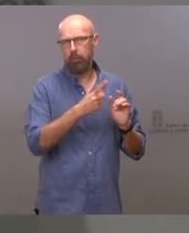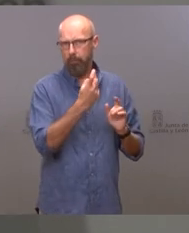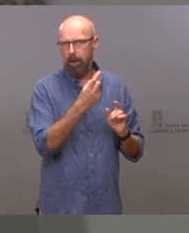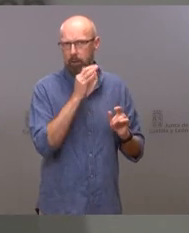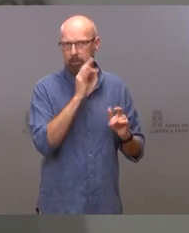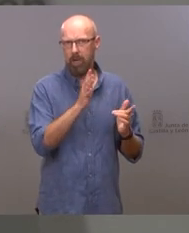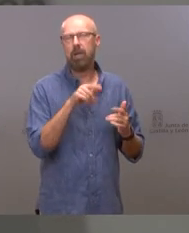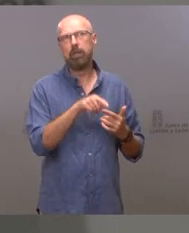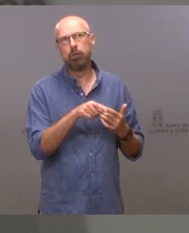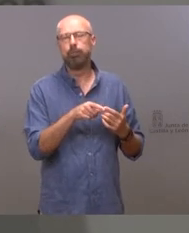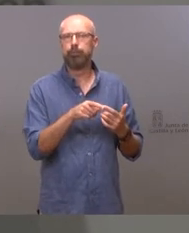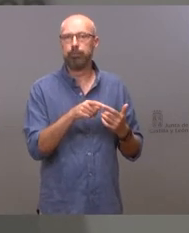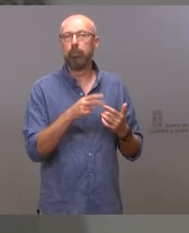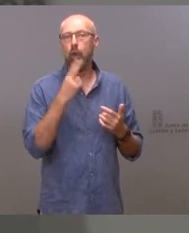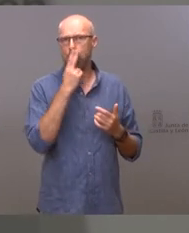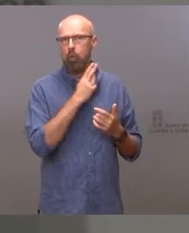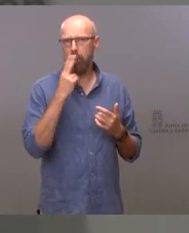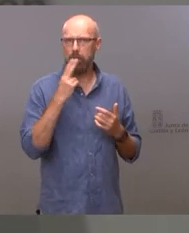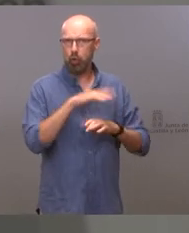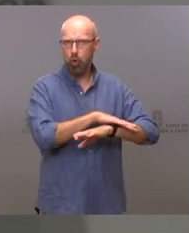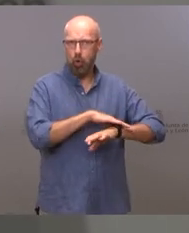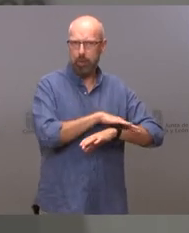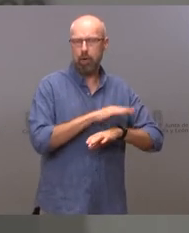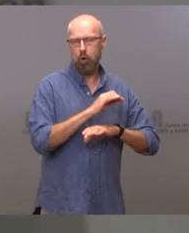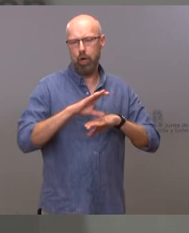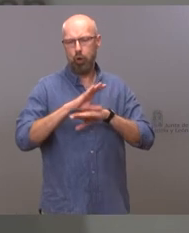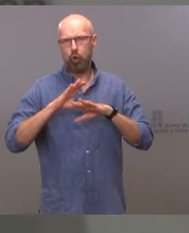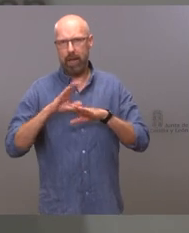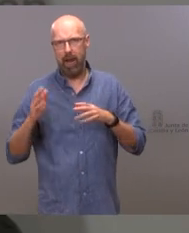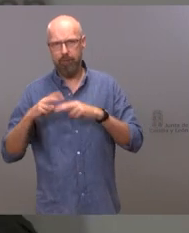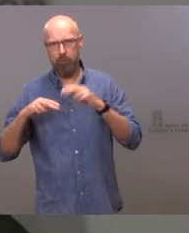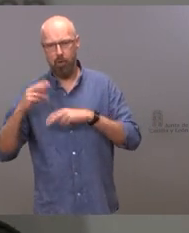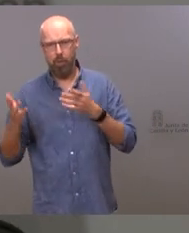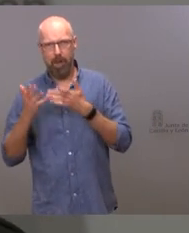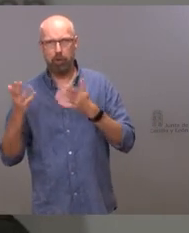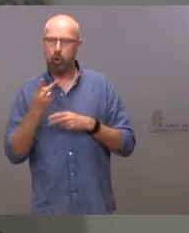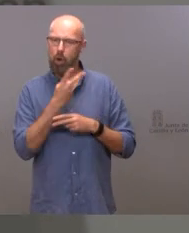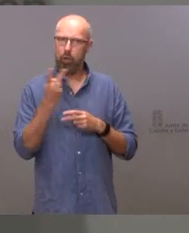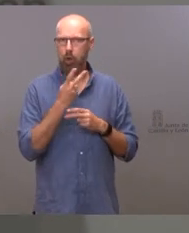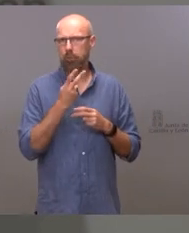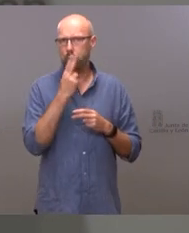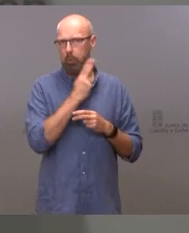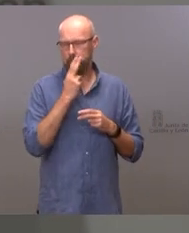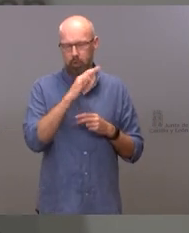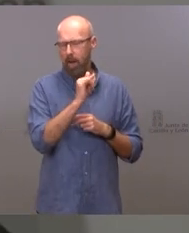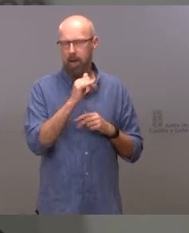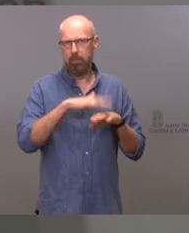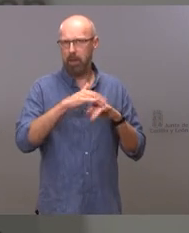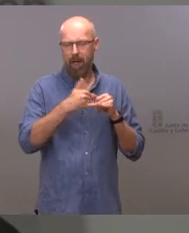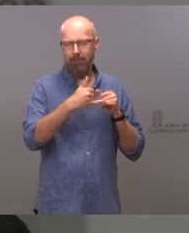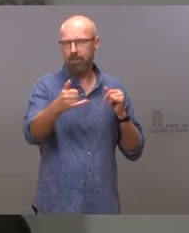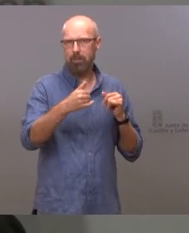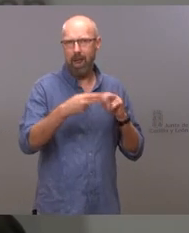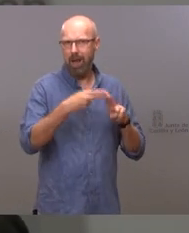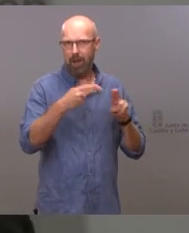los compromisos tanto del gobierno como de la consejería de fomento como de la junta de Castilla y León es llegar